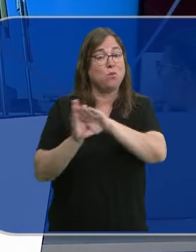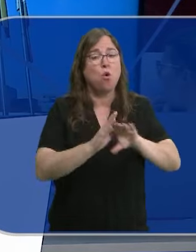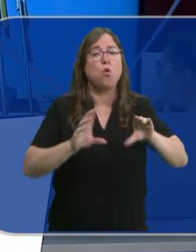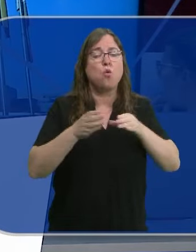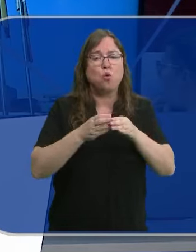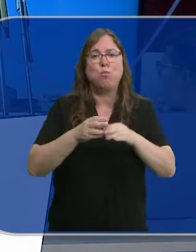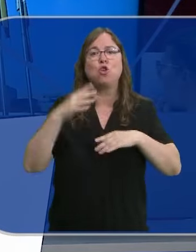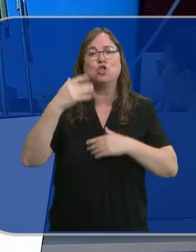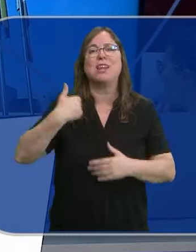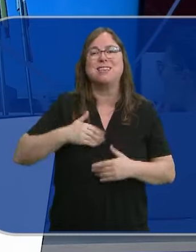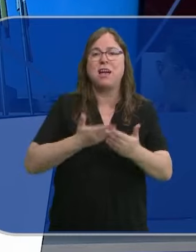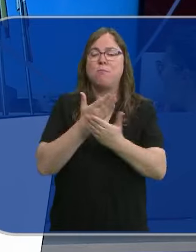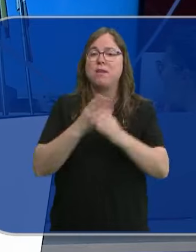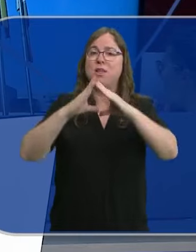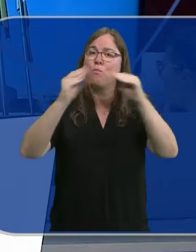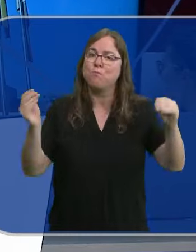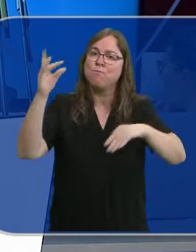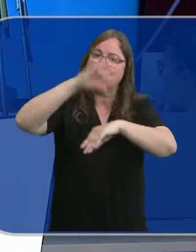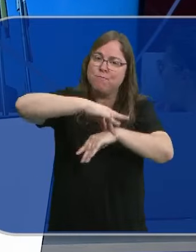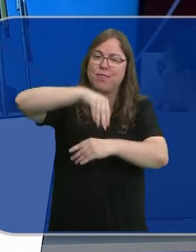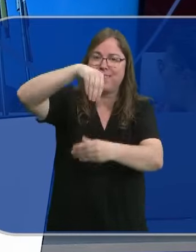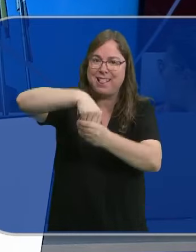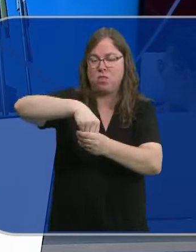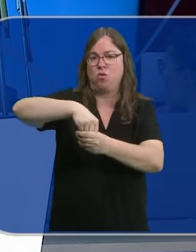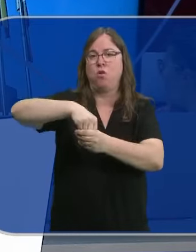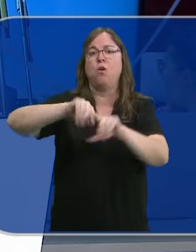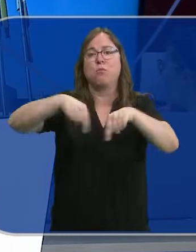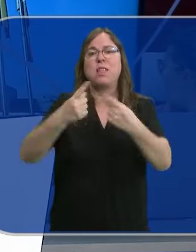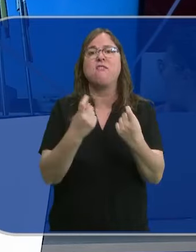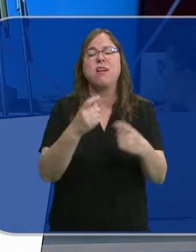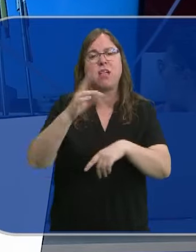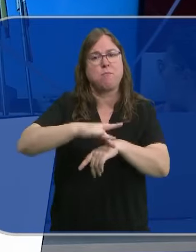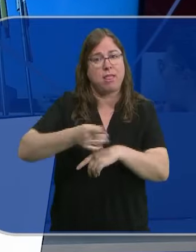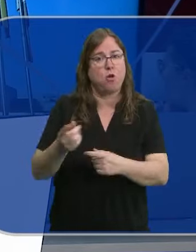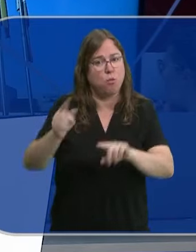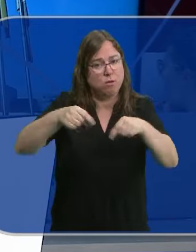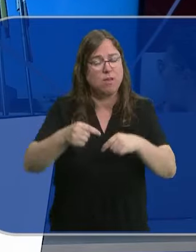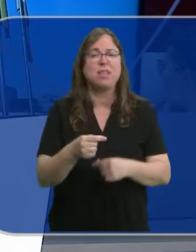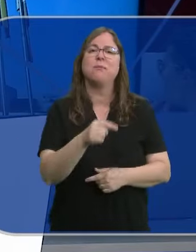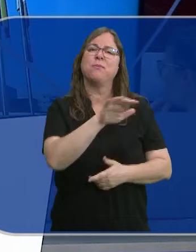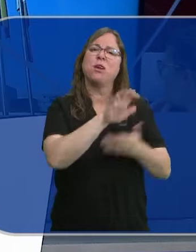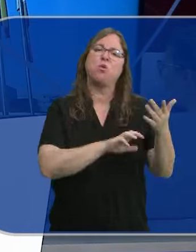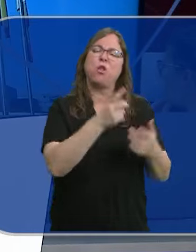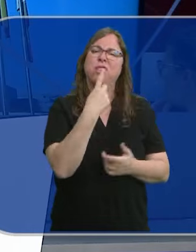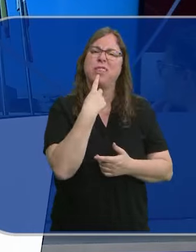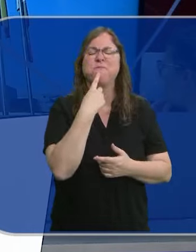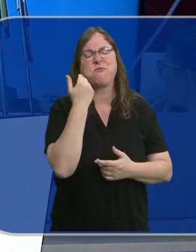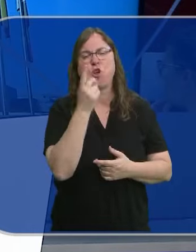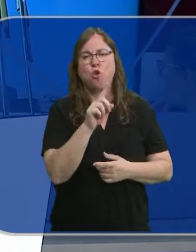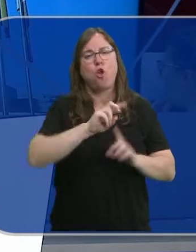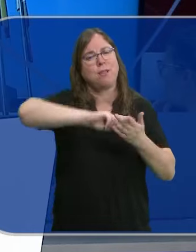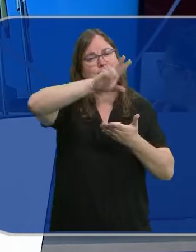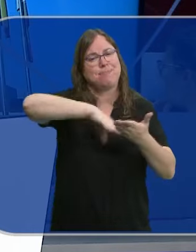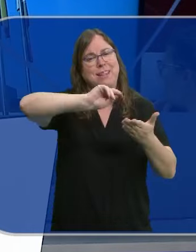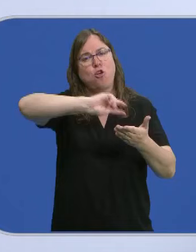medicina para hacer frente a la escasez de profesionales en su provincia. El grupo mixto no afea los datos del informe PISA, pero hacen otra lectura sobre los mismos.